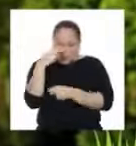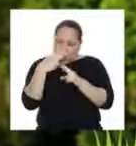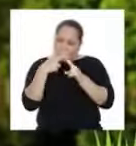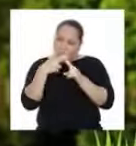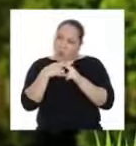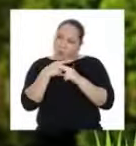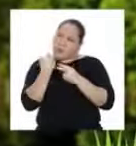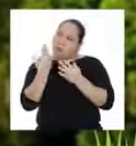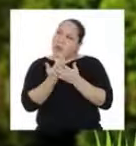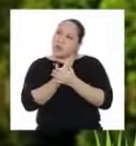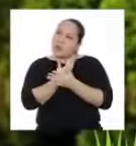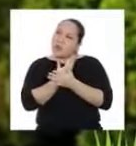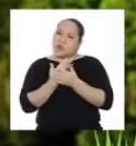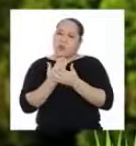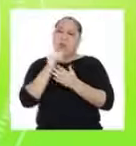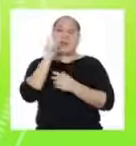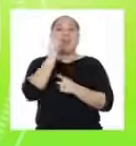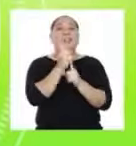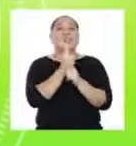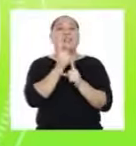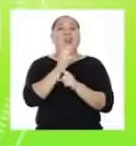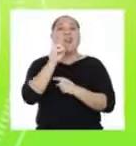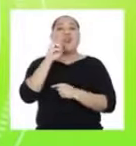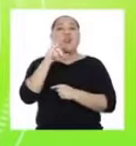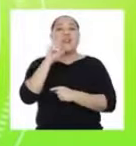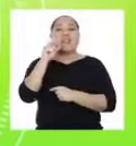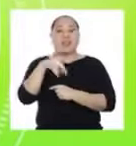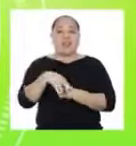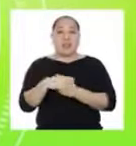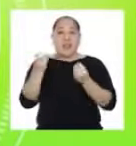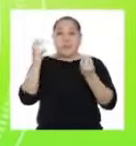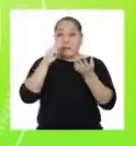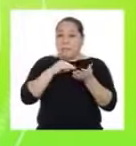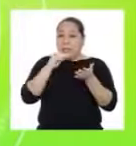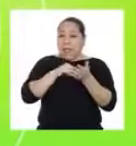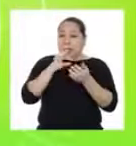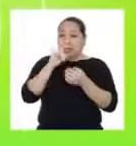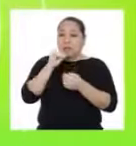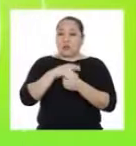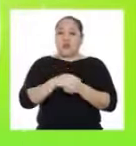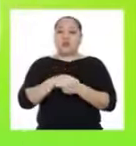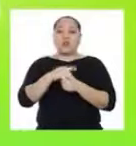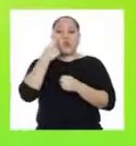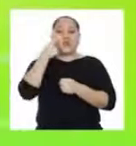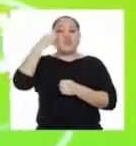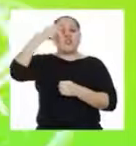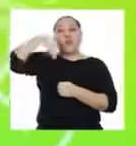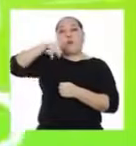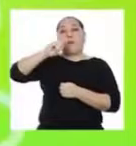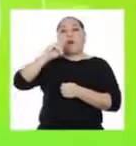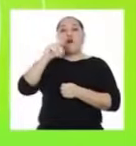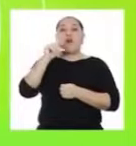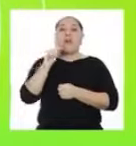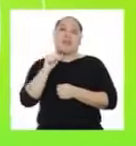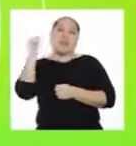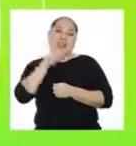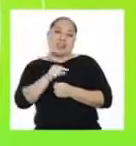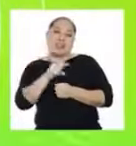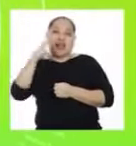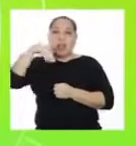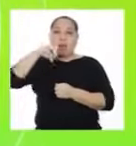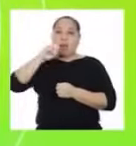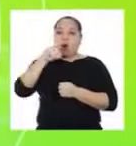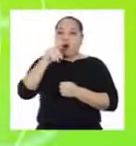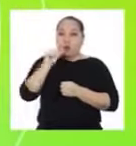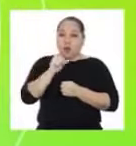Tiene un nombre de moda. Eso es, Solinda. La mayor frecuencia se conoce como moda. En este